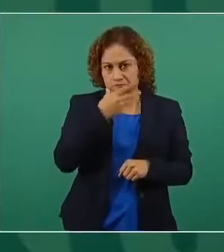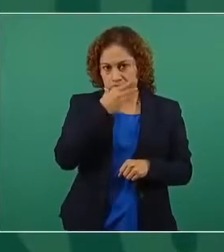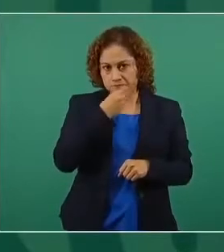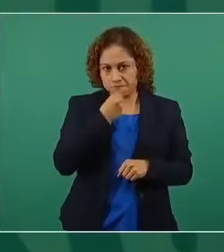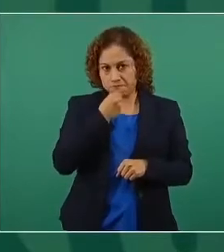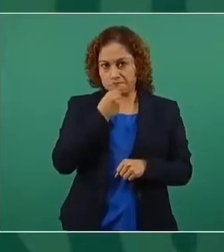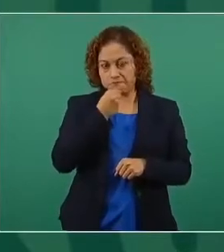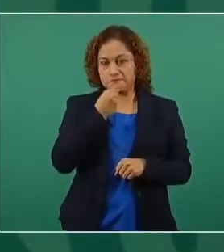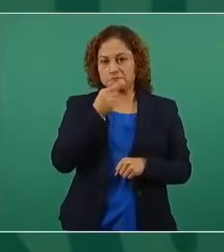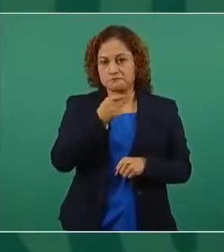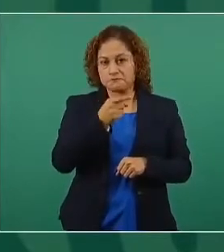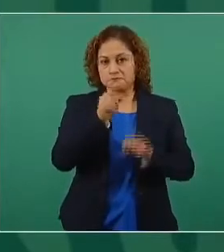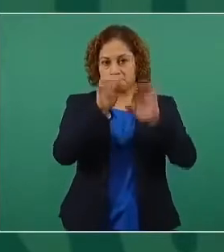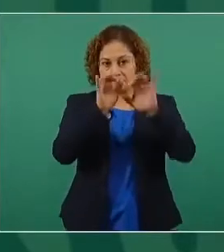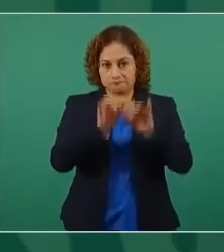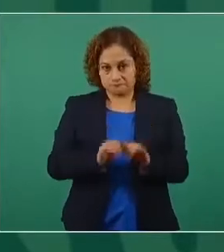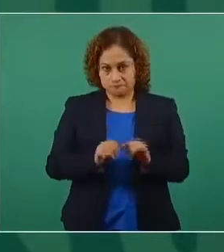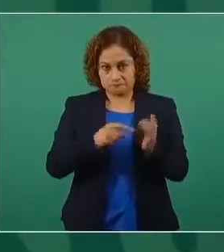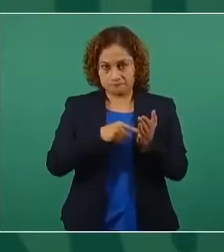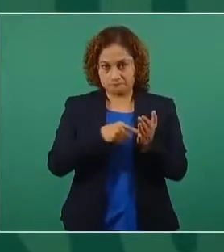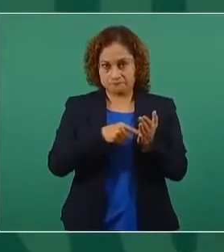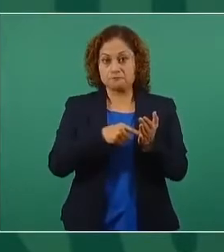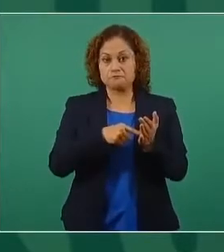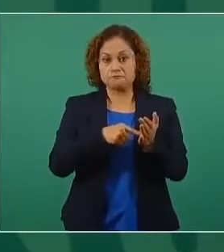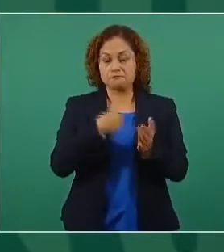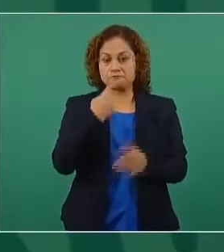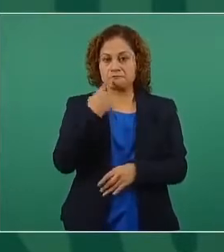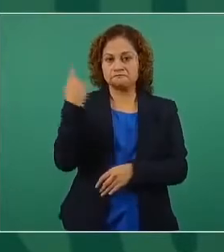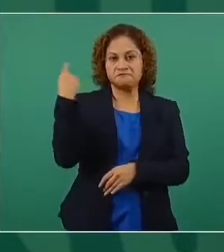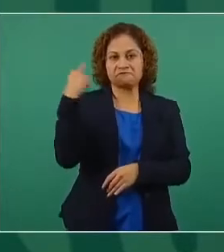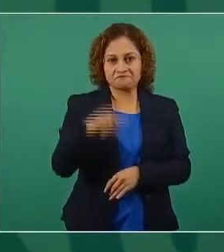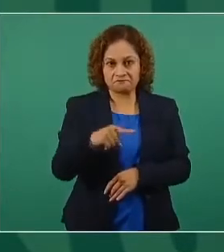que sentenció que no íbamos a terminar